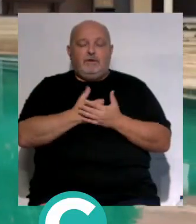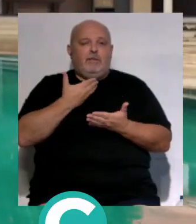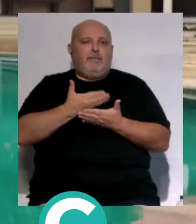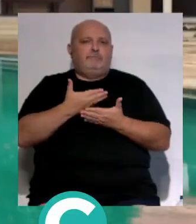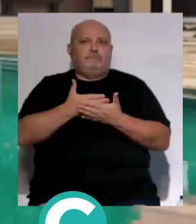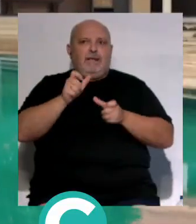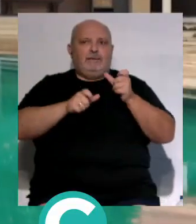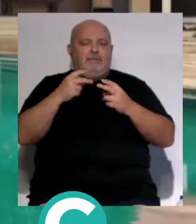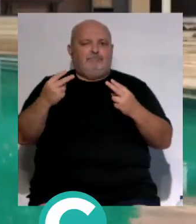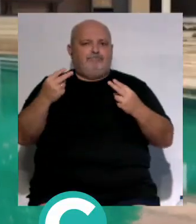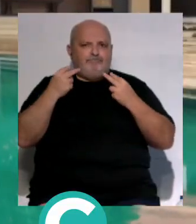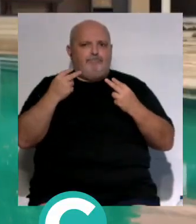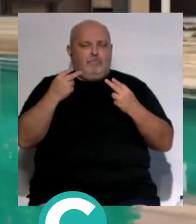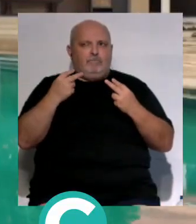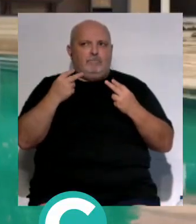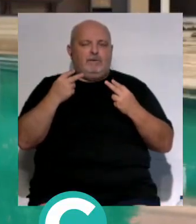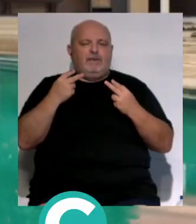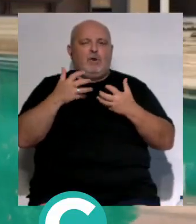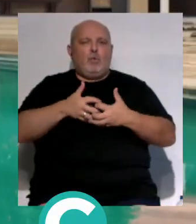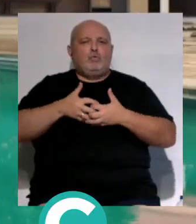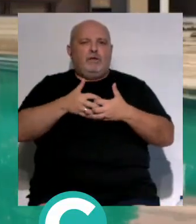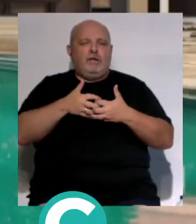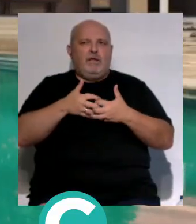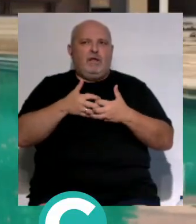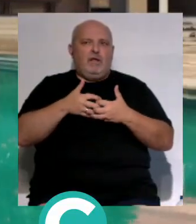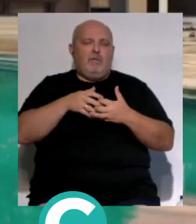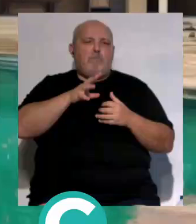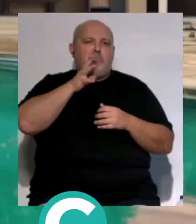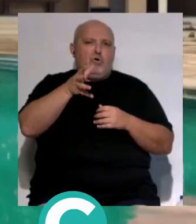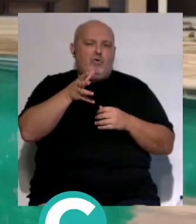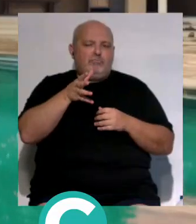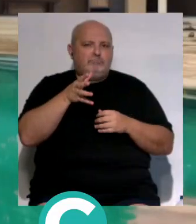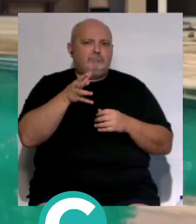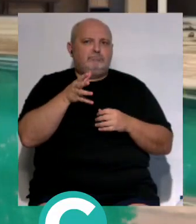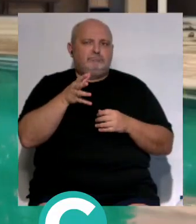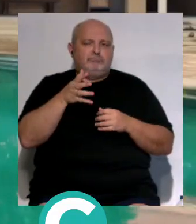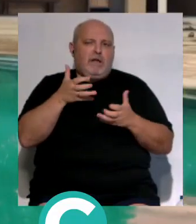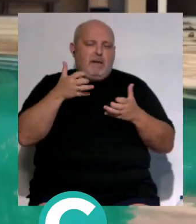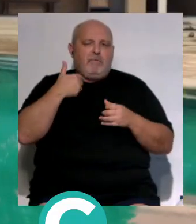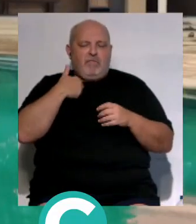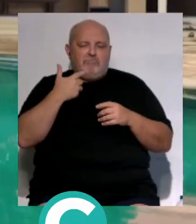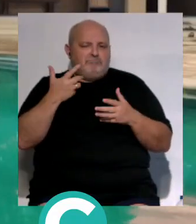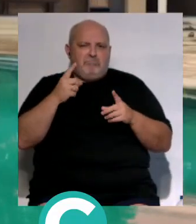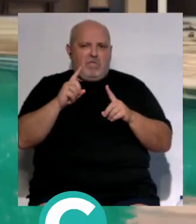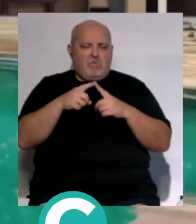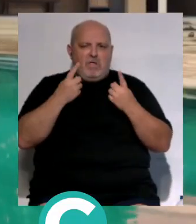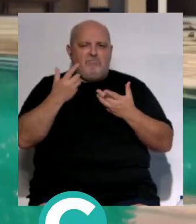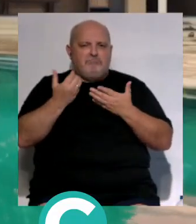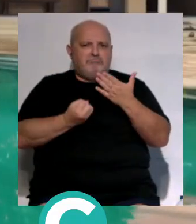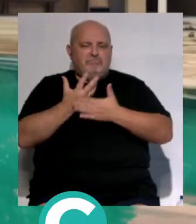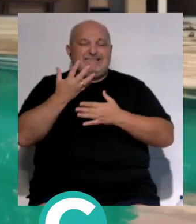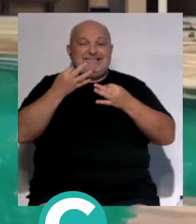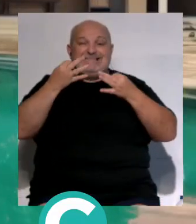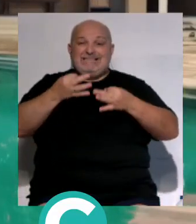demostrar a la gente que al final quien lucha ya sea porque cae gana pierde todo lo que pueda suceder